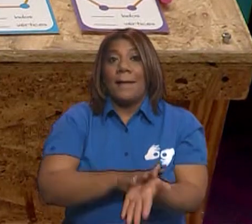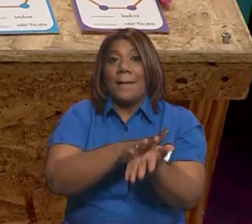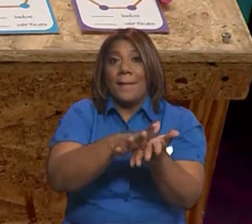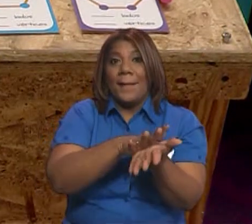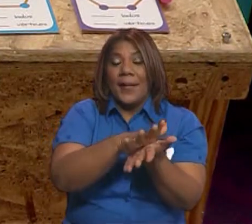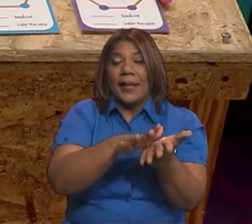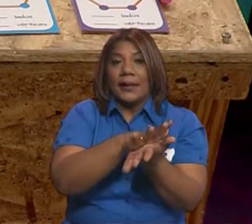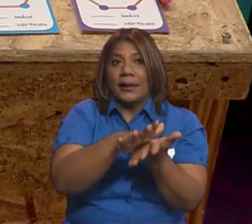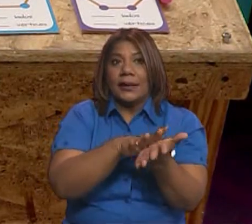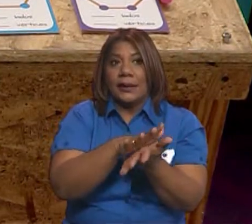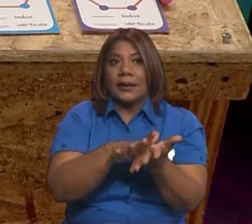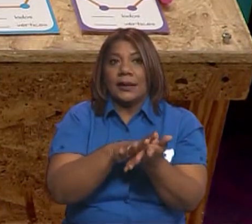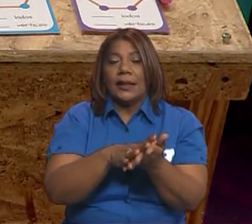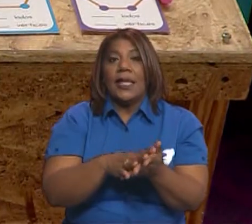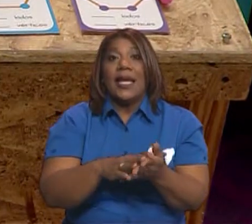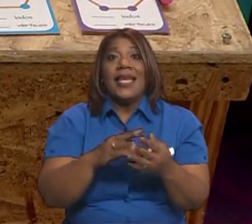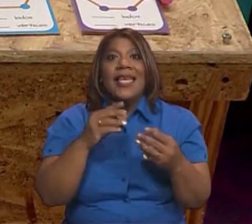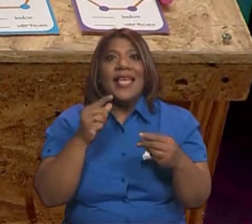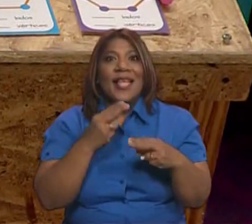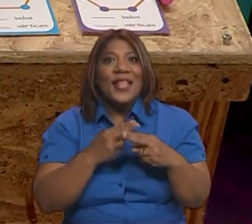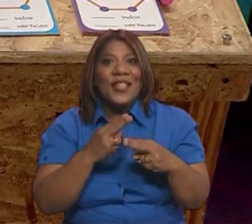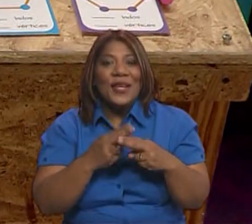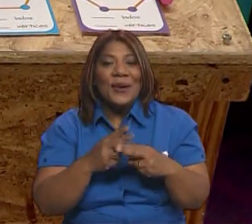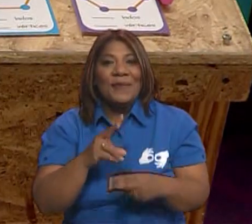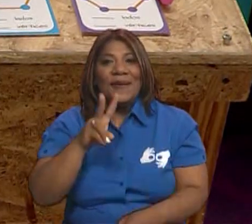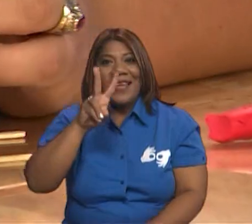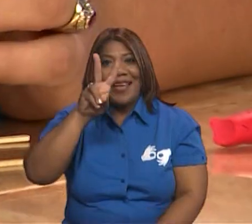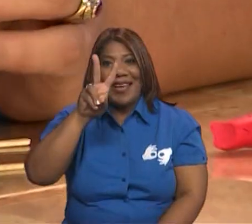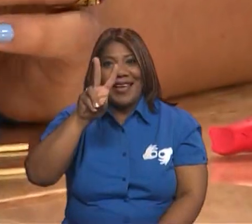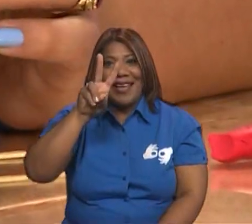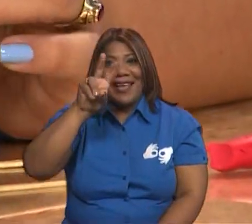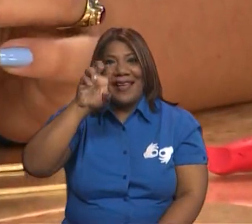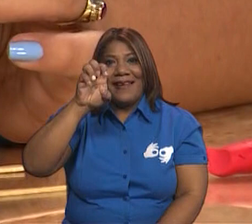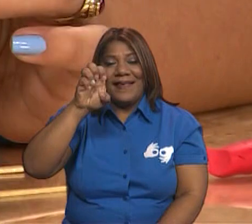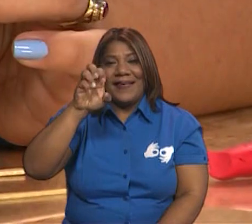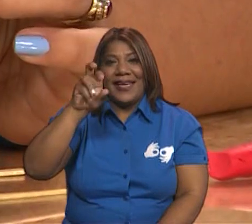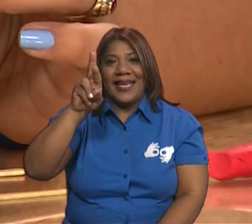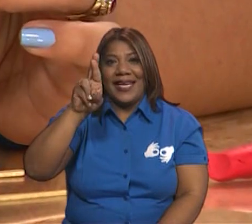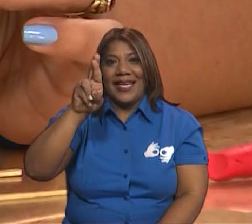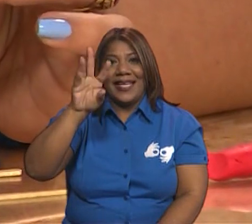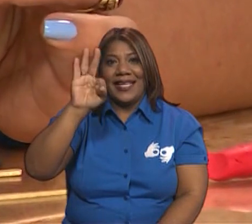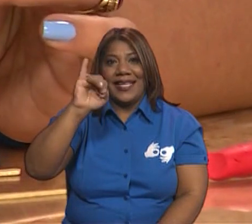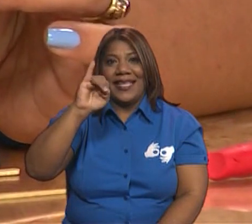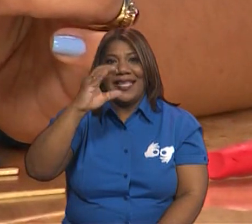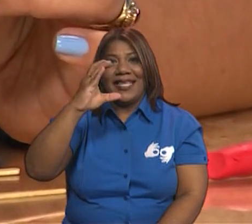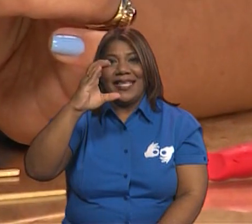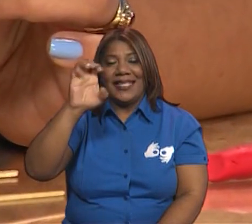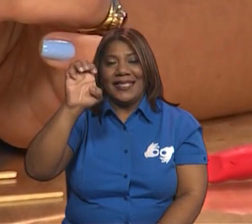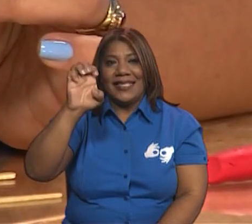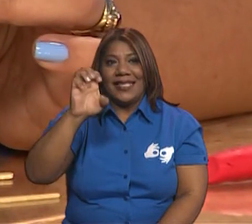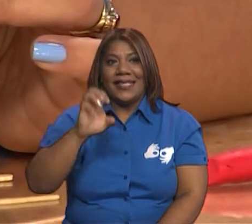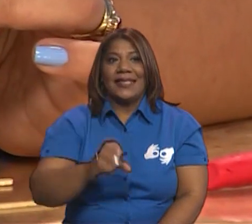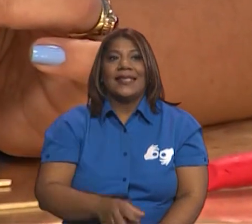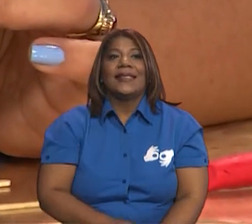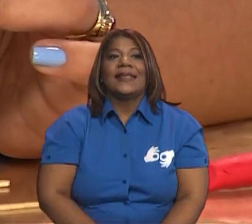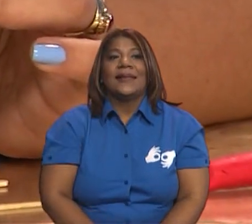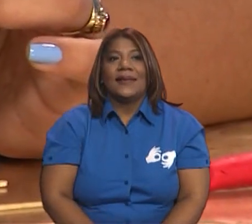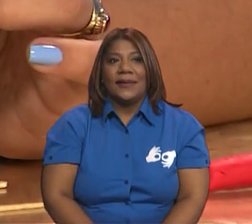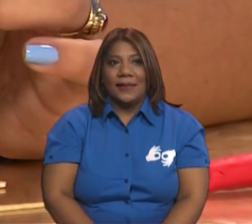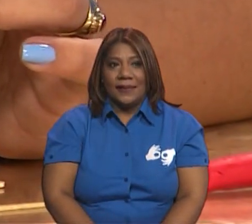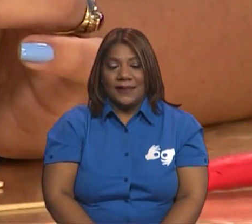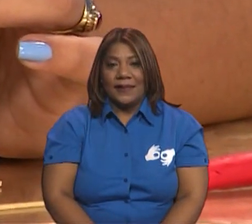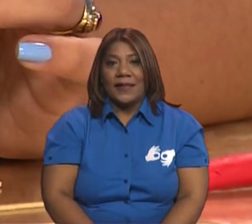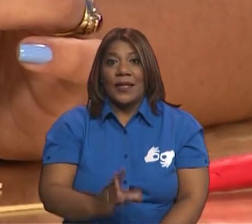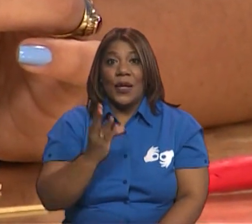que representarían los vértices. Porque recuerdan que estamos aprendiendo los lados y los vértices. Entonces, ¿cuántos vértices necesitaría?